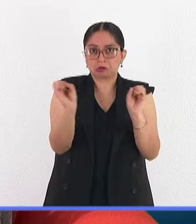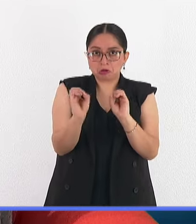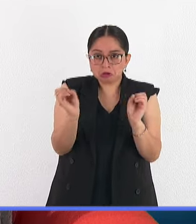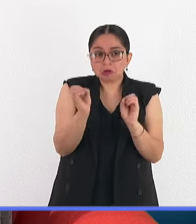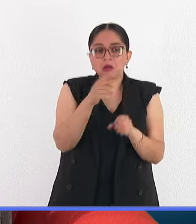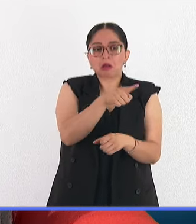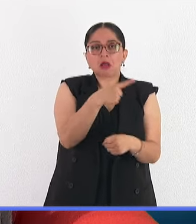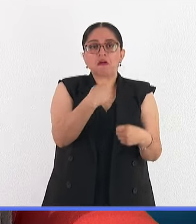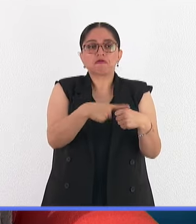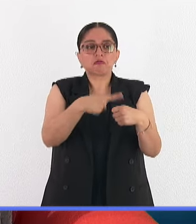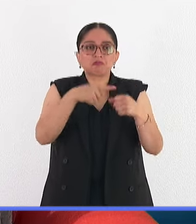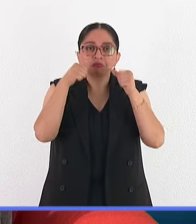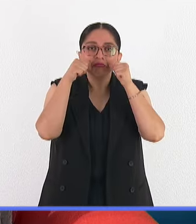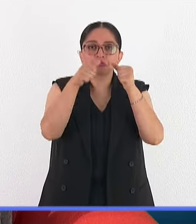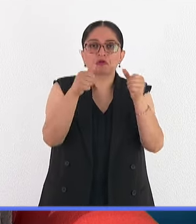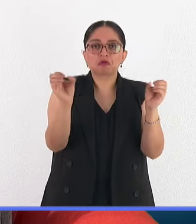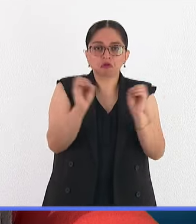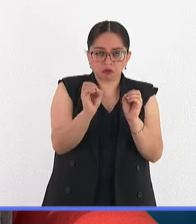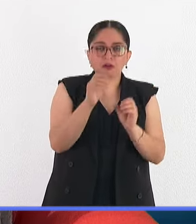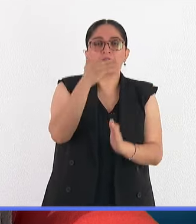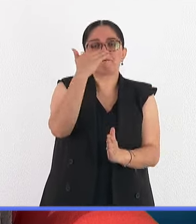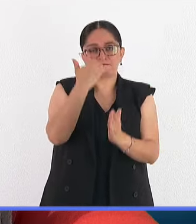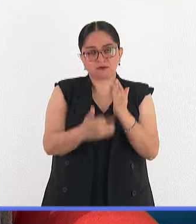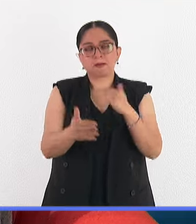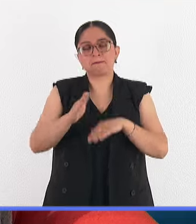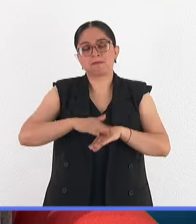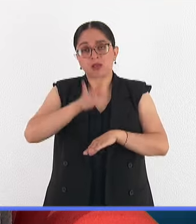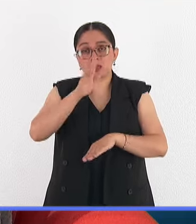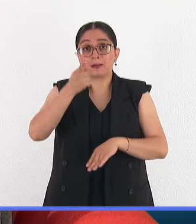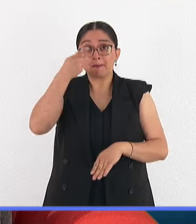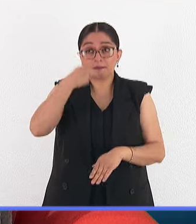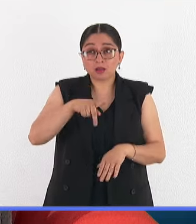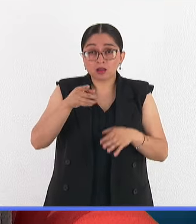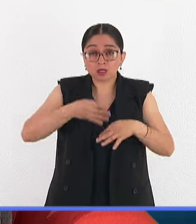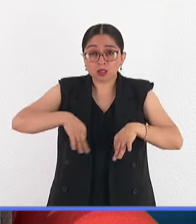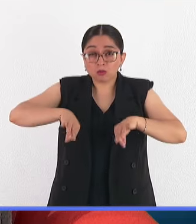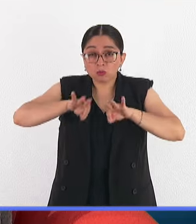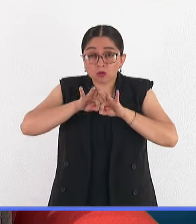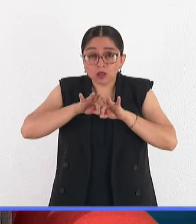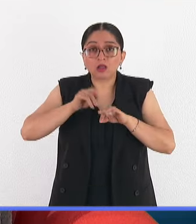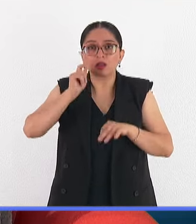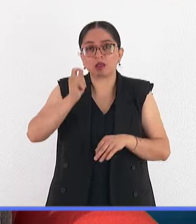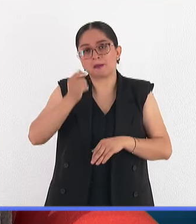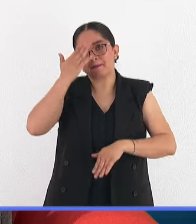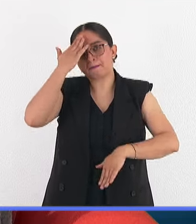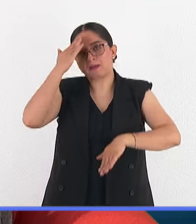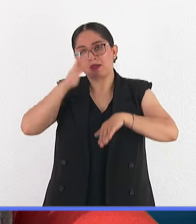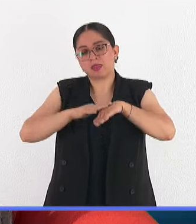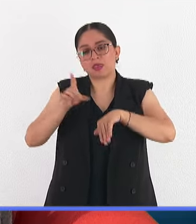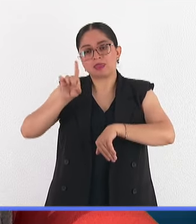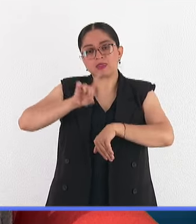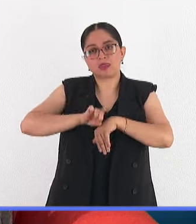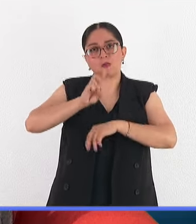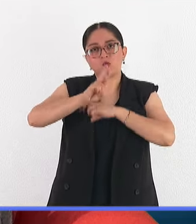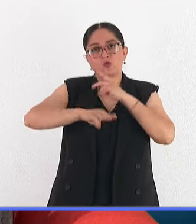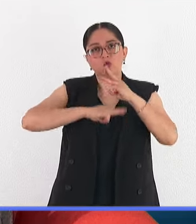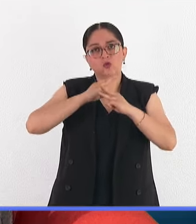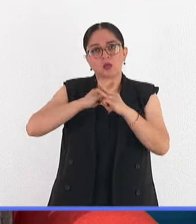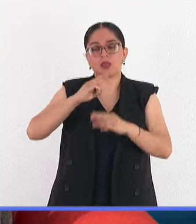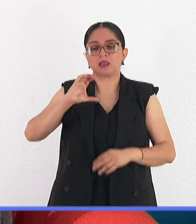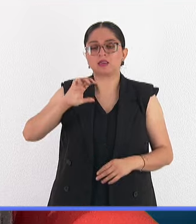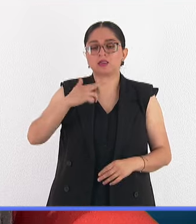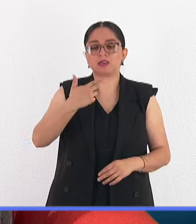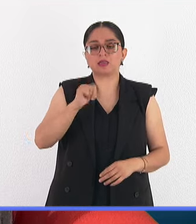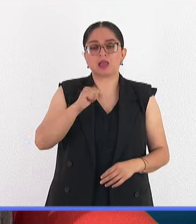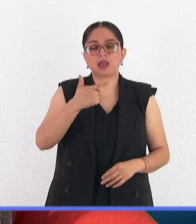desatendida, porque falta mucho por hacer, uno de esos pasos importantes es la conmemoración del Día Mundial de Chagas, que fue